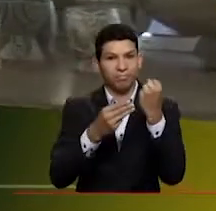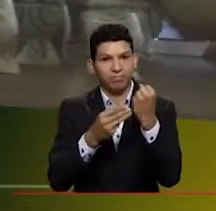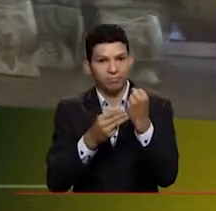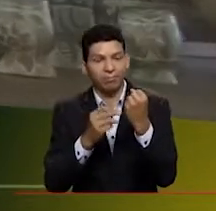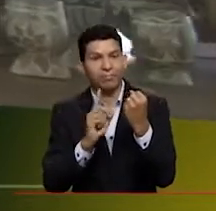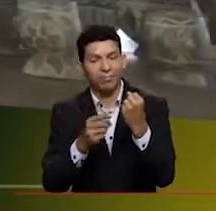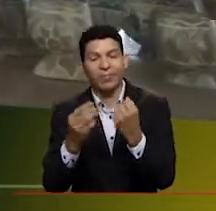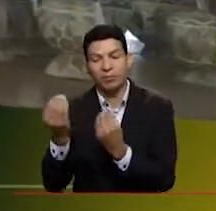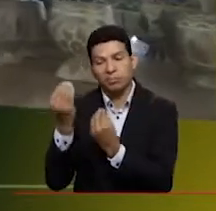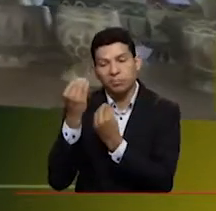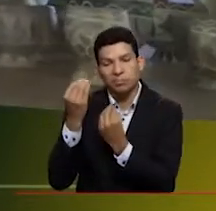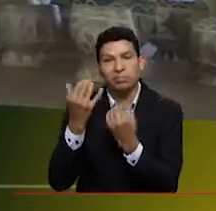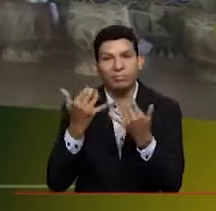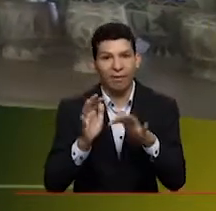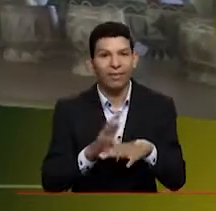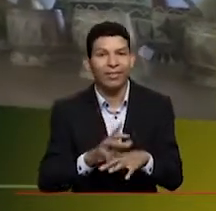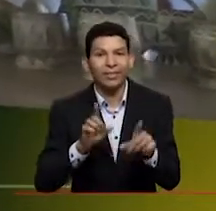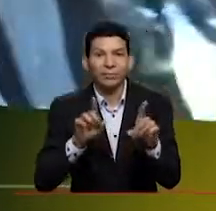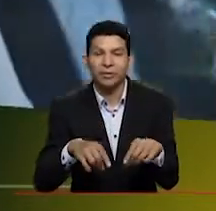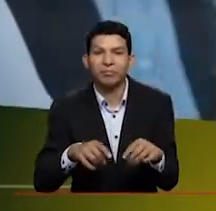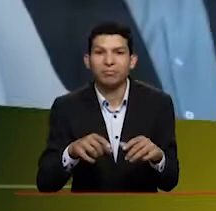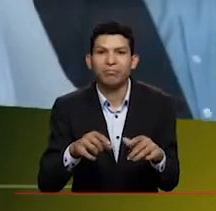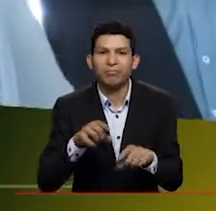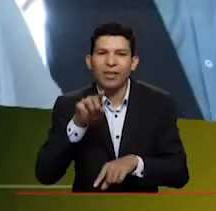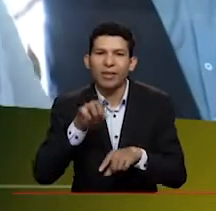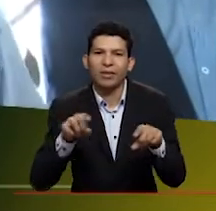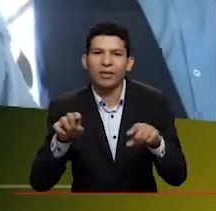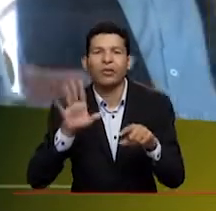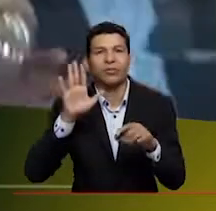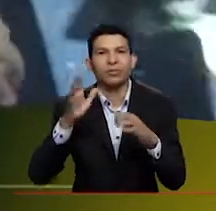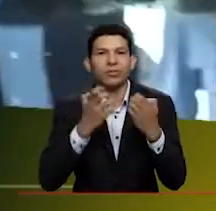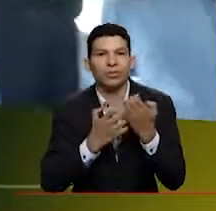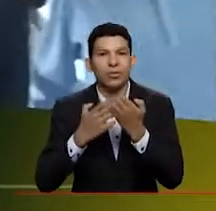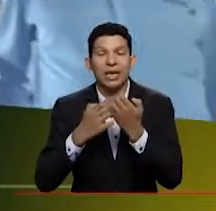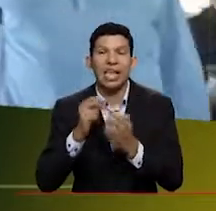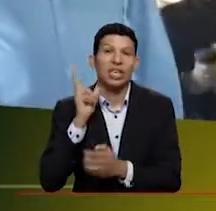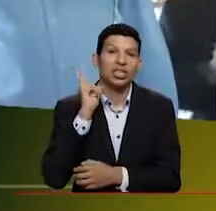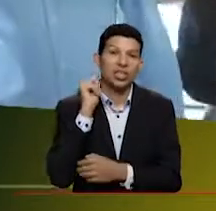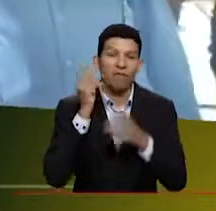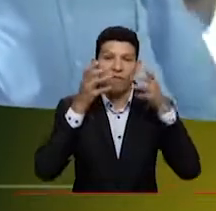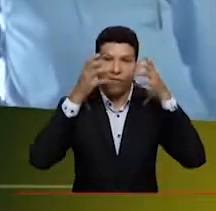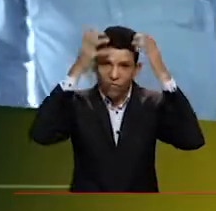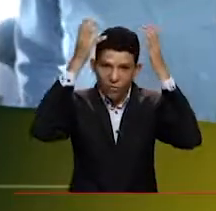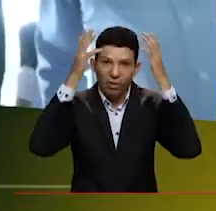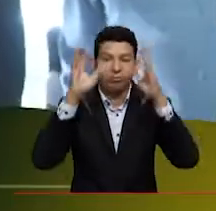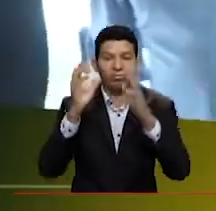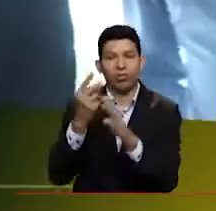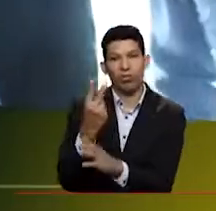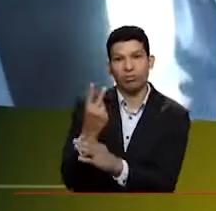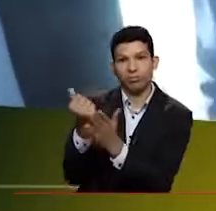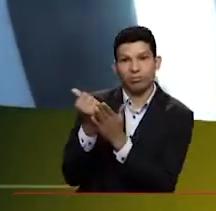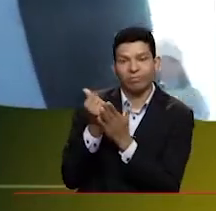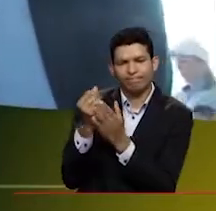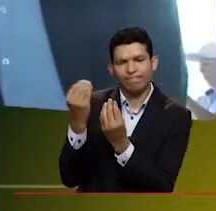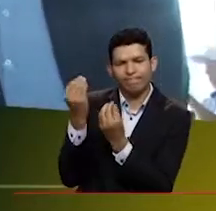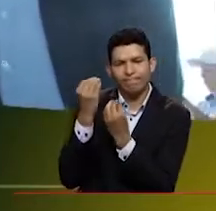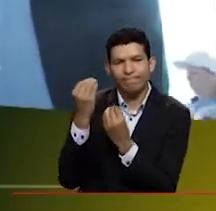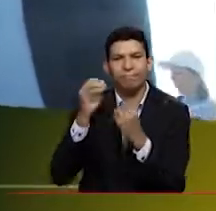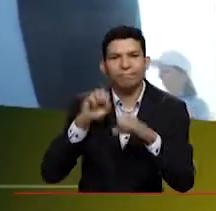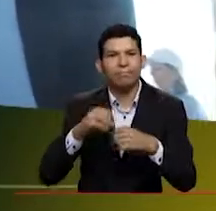capacitación con el SENA y con la Fundación Zoológica de Cali, hemos tenido dos chefs. Entonces, nos han ayudado mucho el proceso para poder